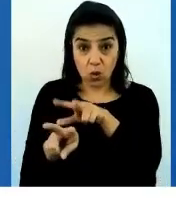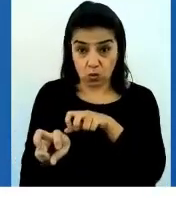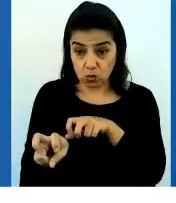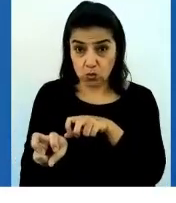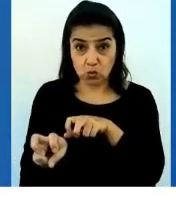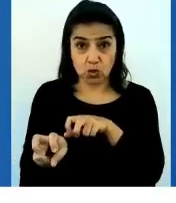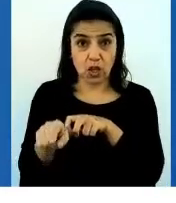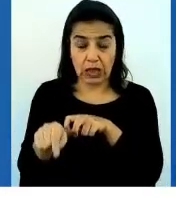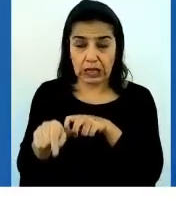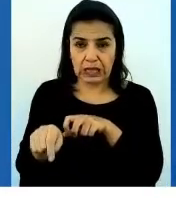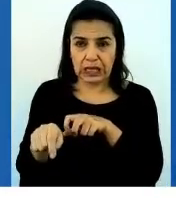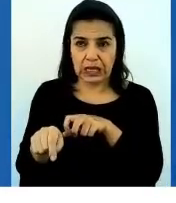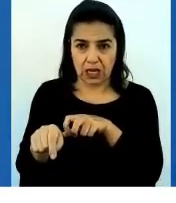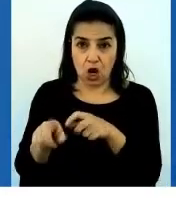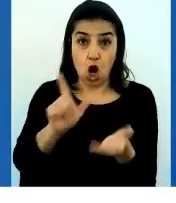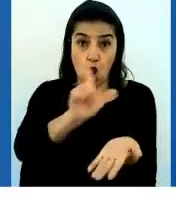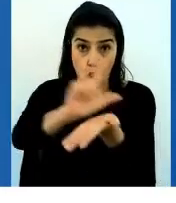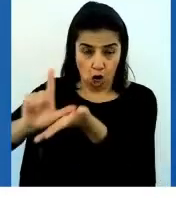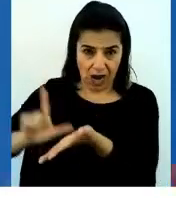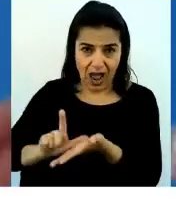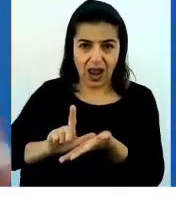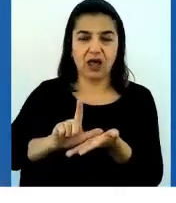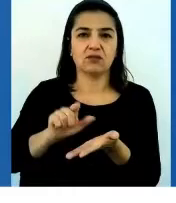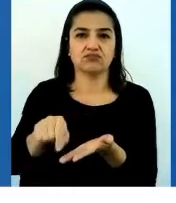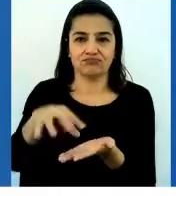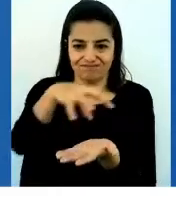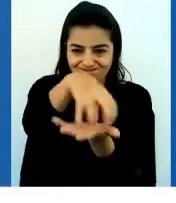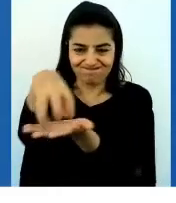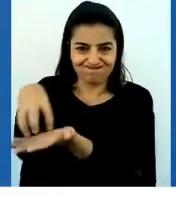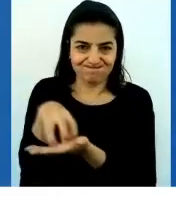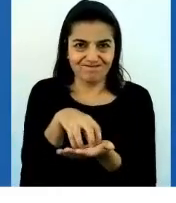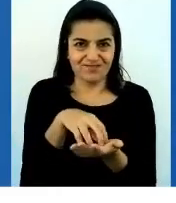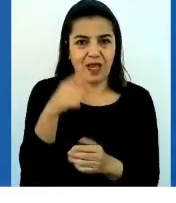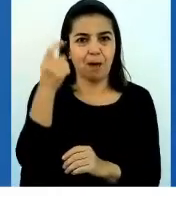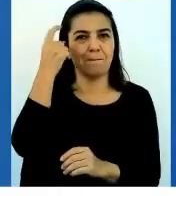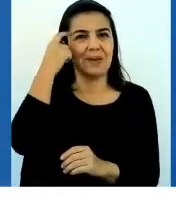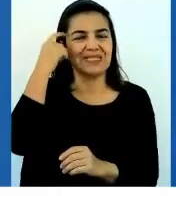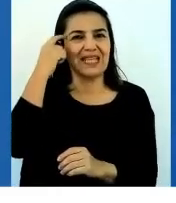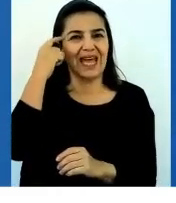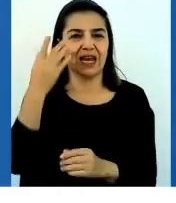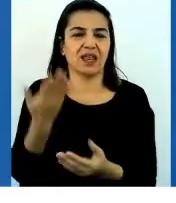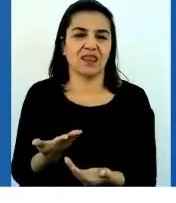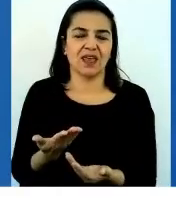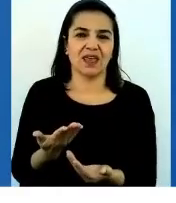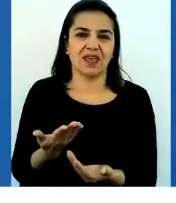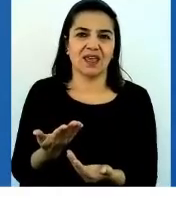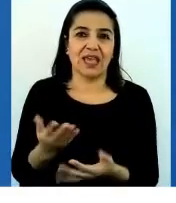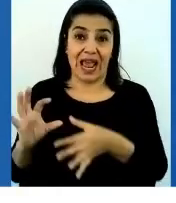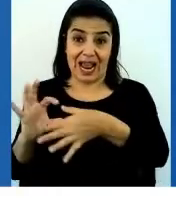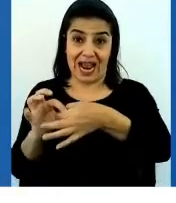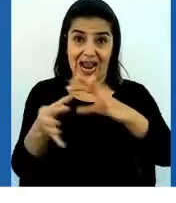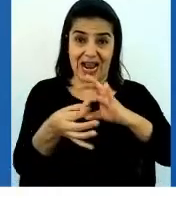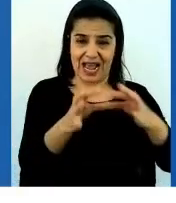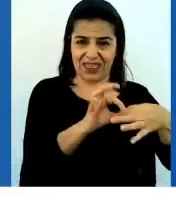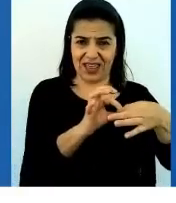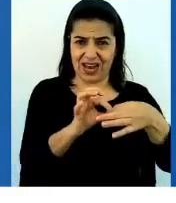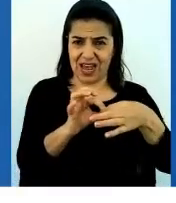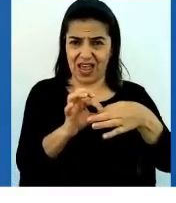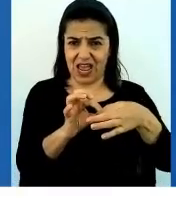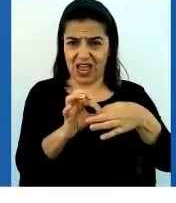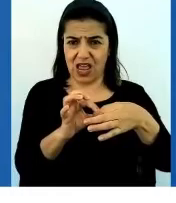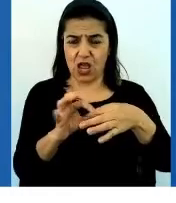cambio local, necesitamos pensar en reducir la cadena de